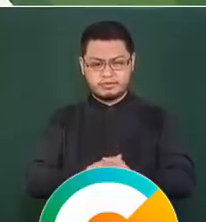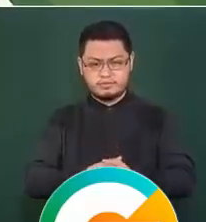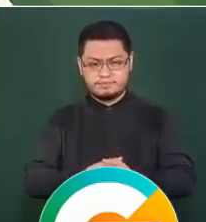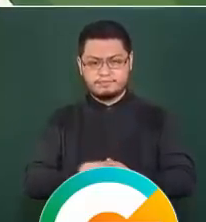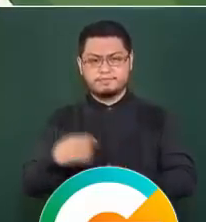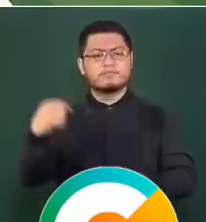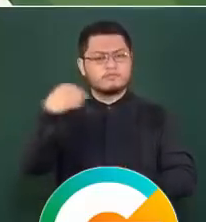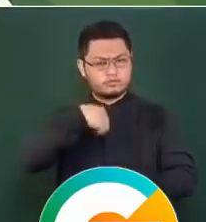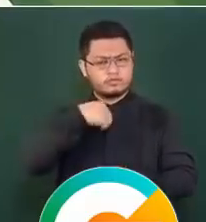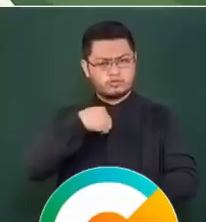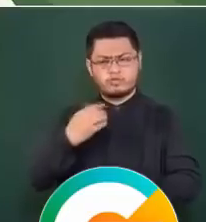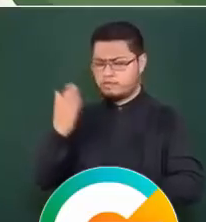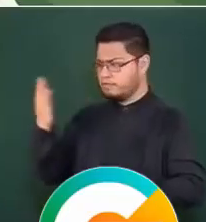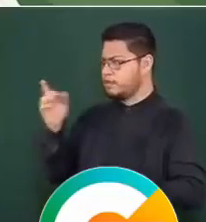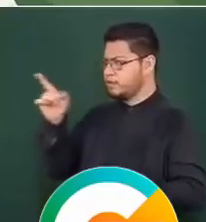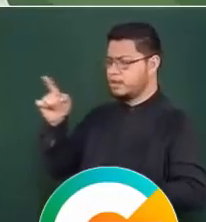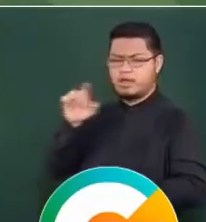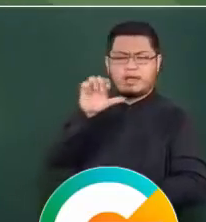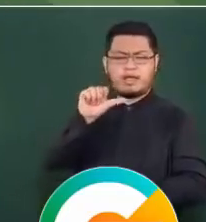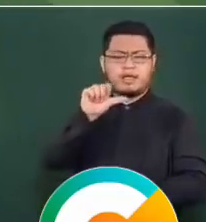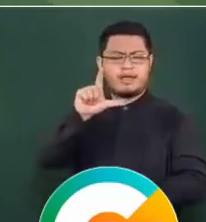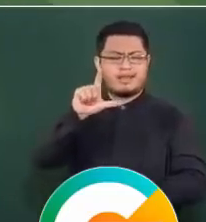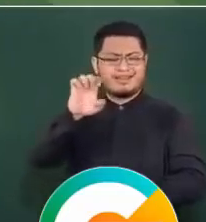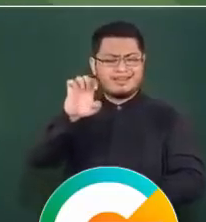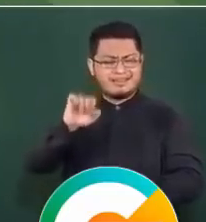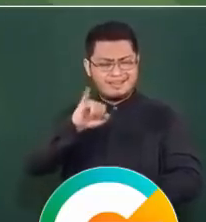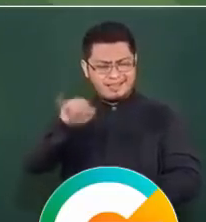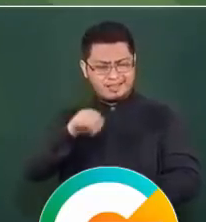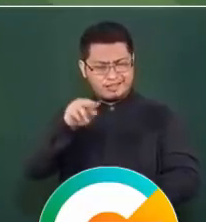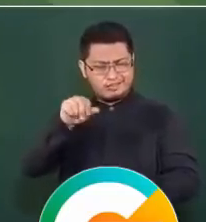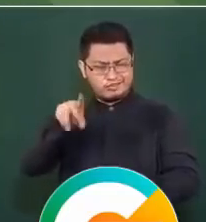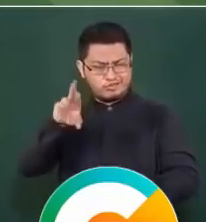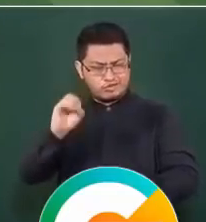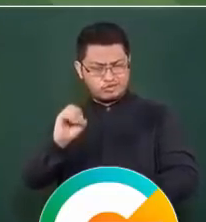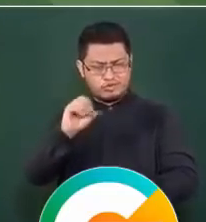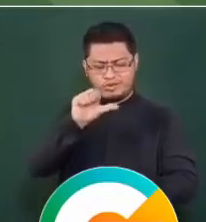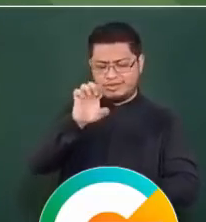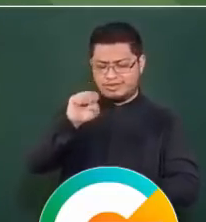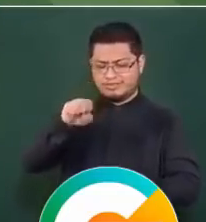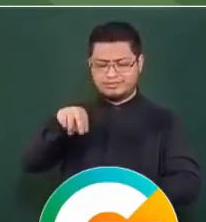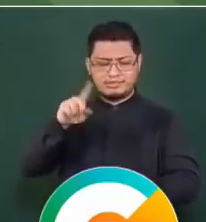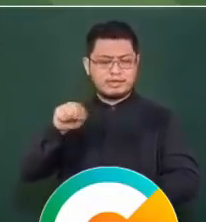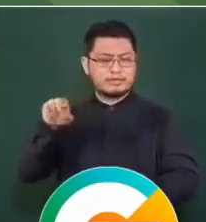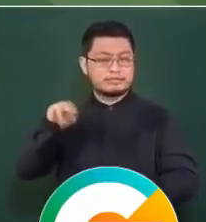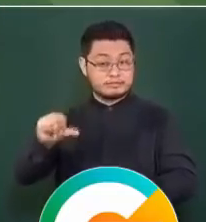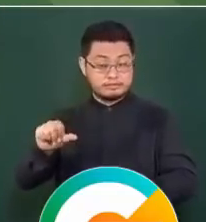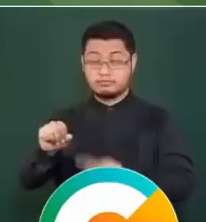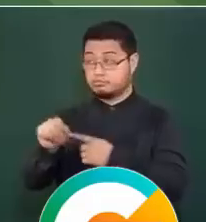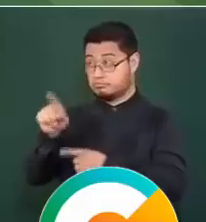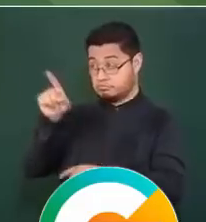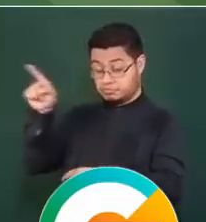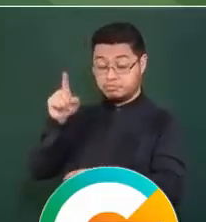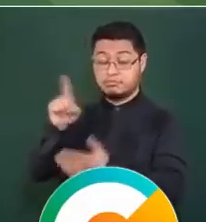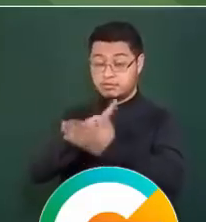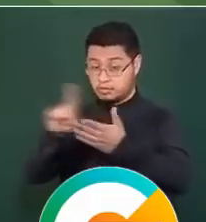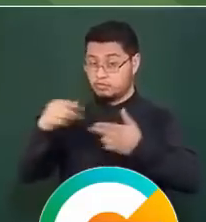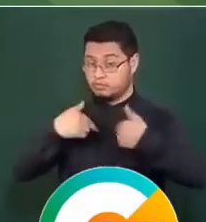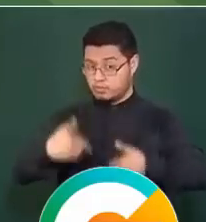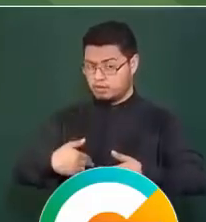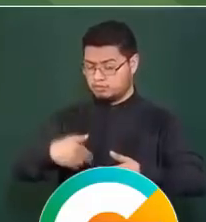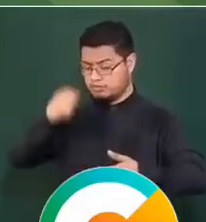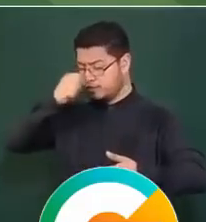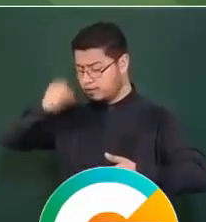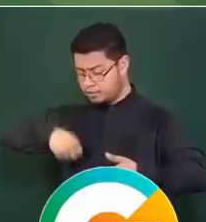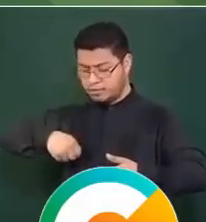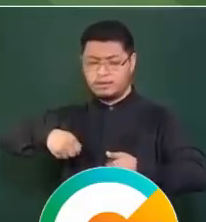a Alejandro Encinas de Derechos Humanos de la Secretaría de Gobernación que se